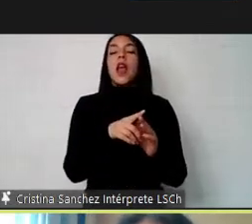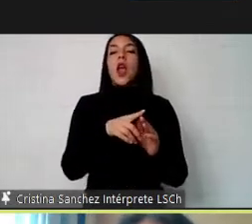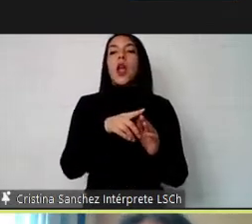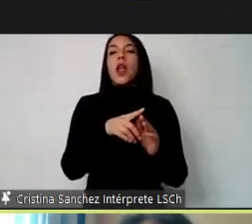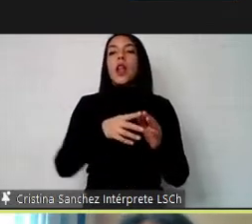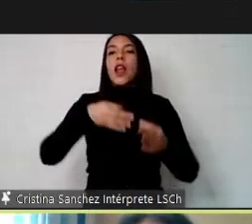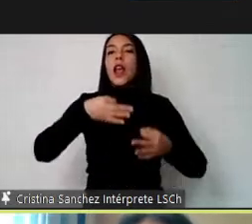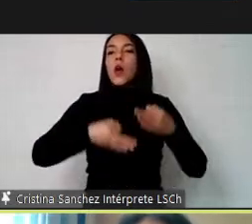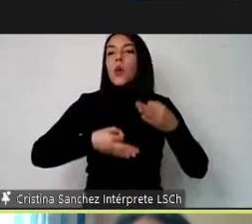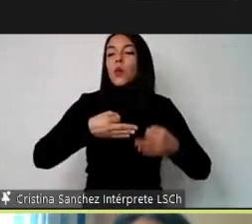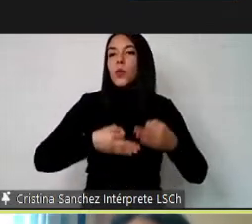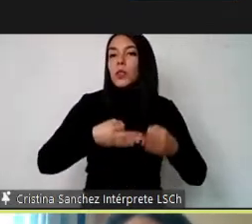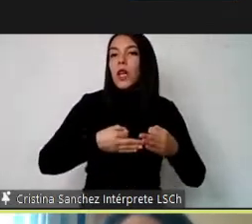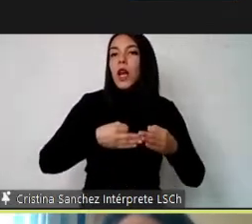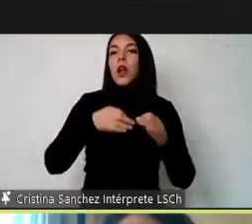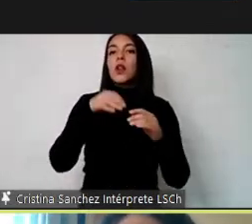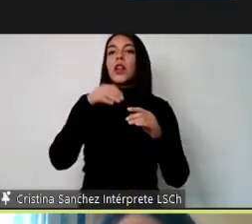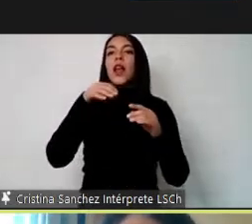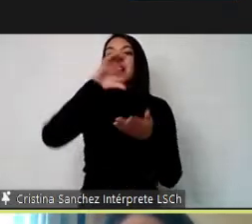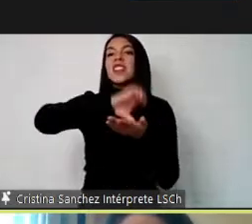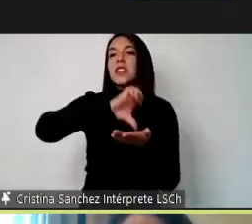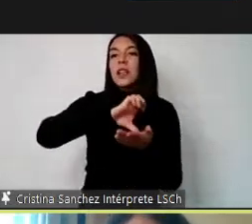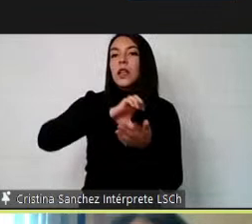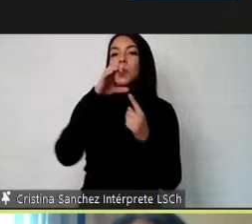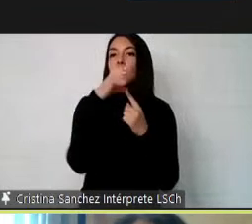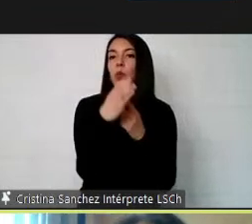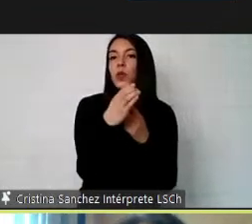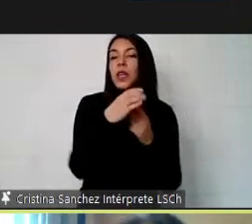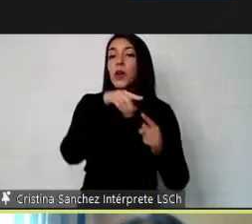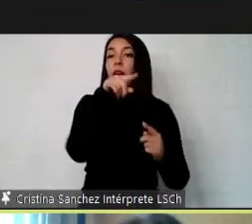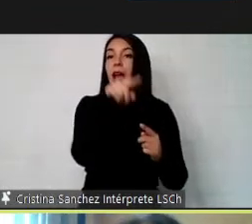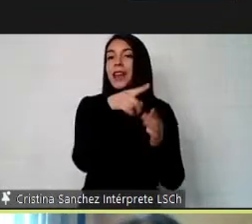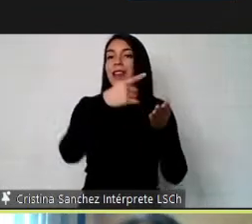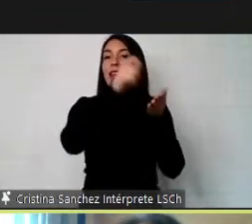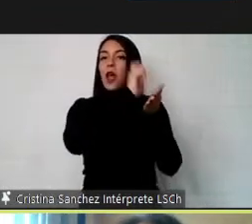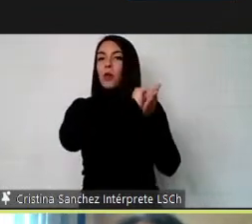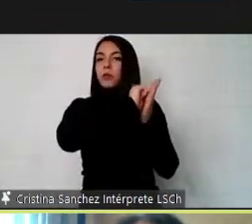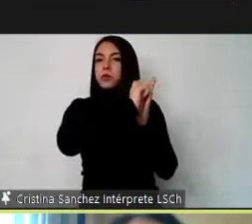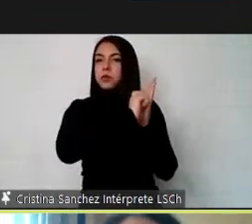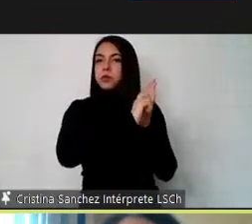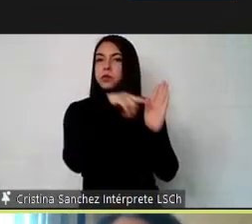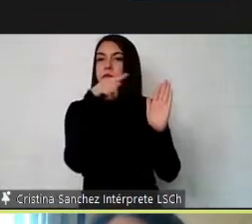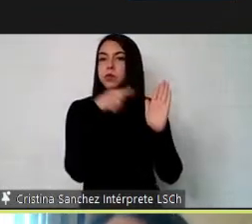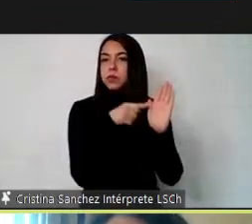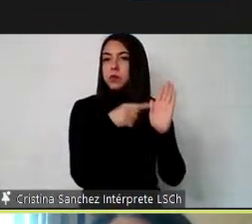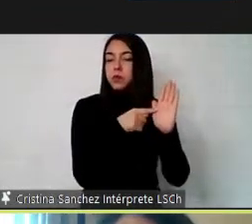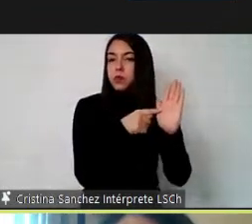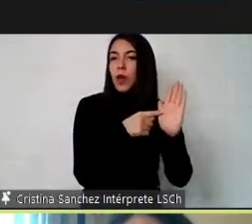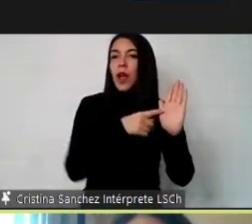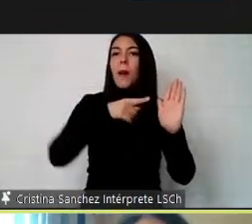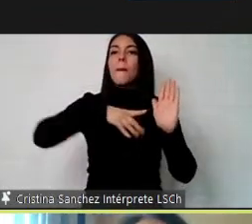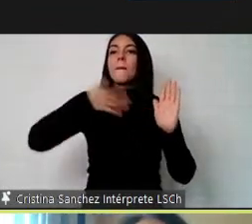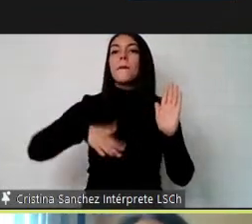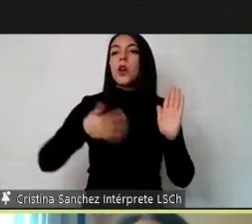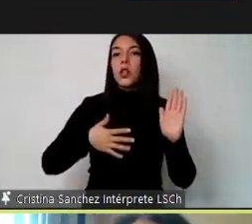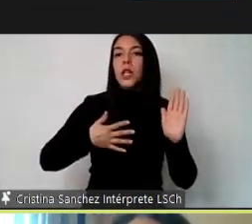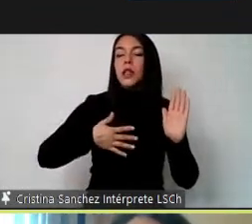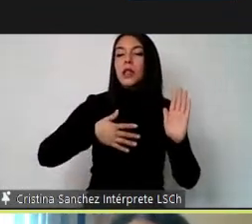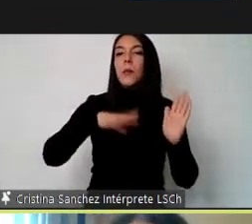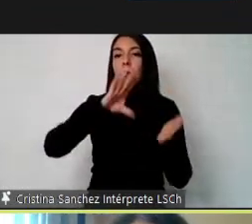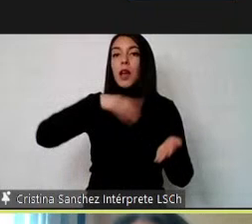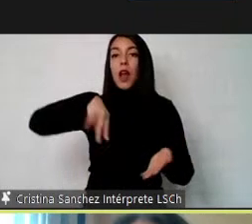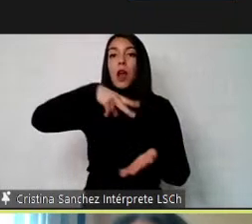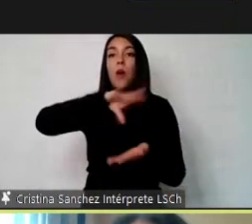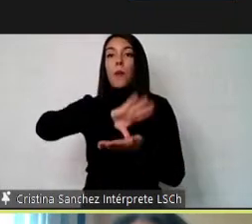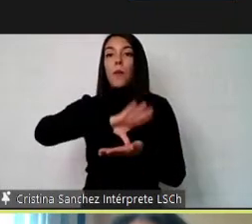cultura. Es decir, allí debe quedar plasmado. Entonces, y esto es muy importante para nuestro país, que estamos